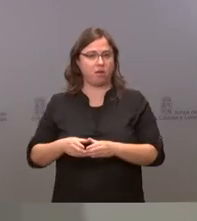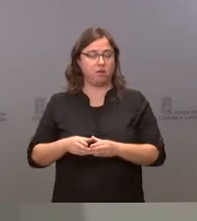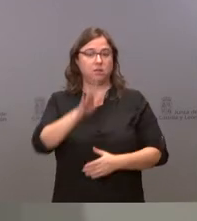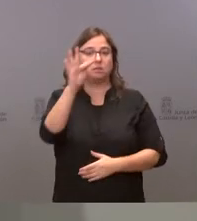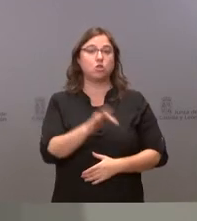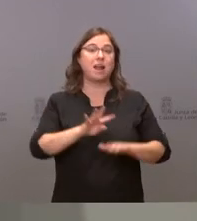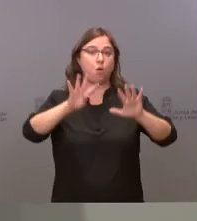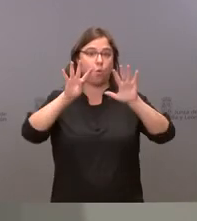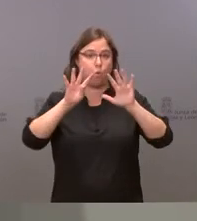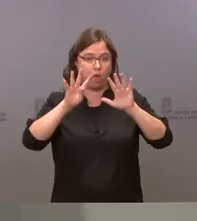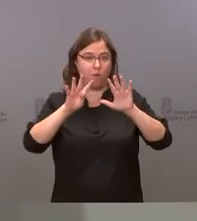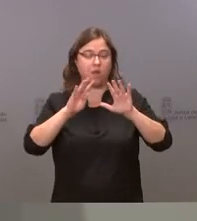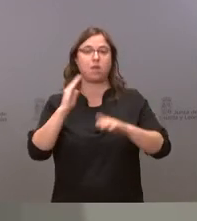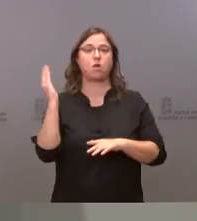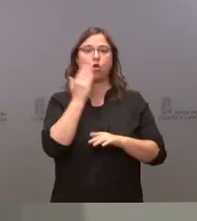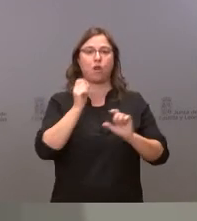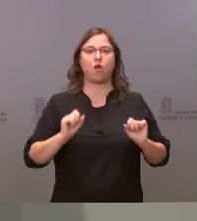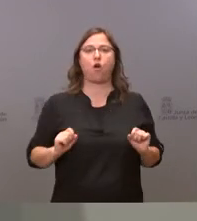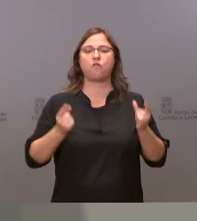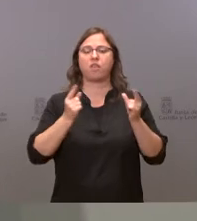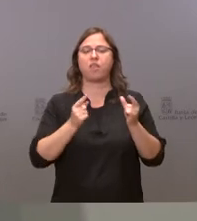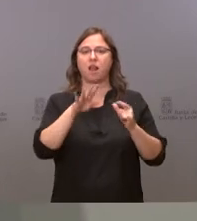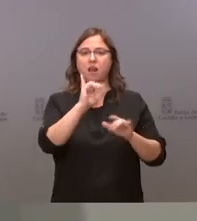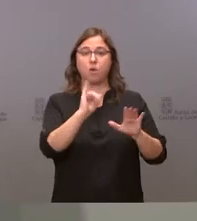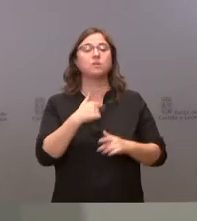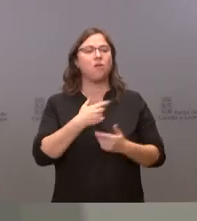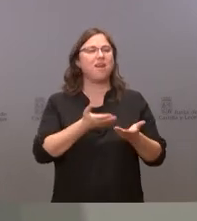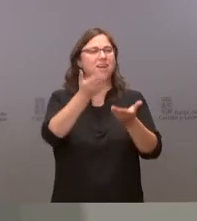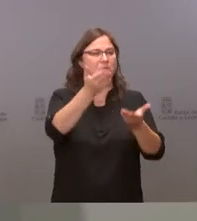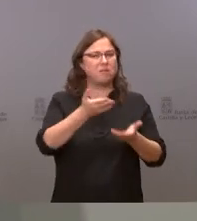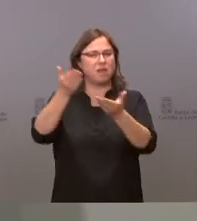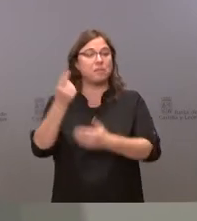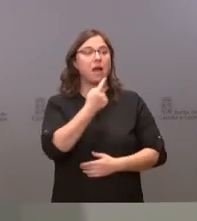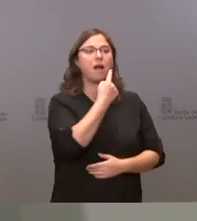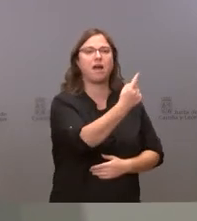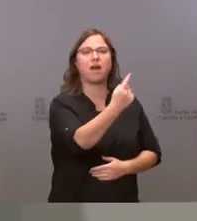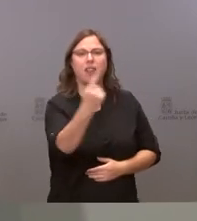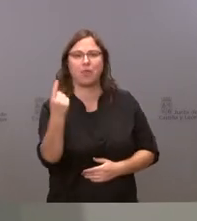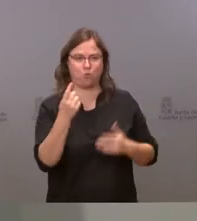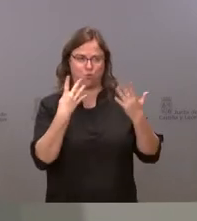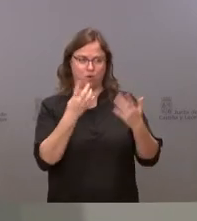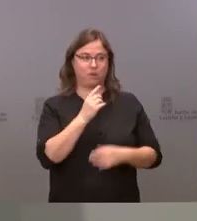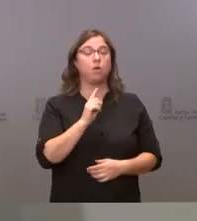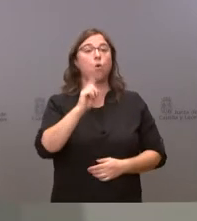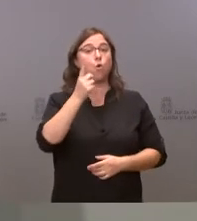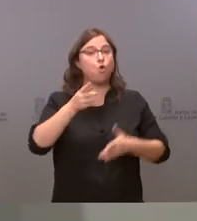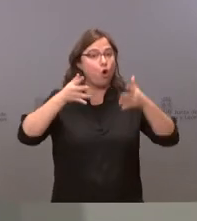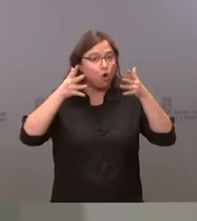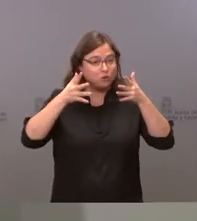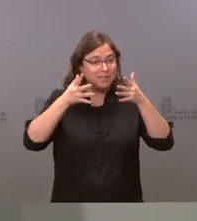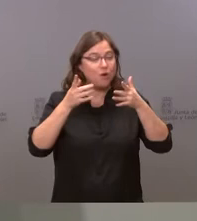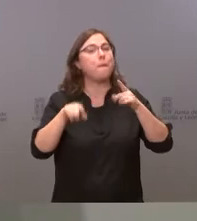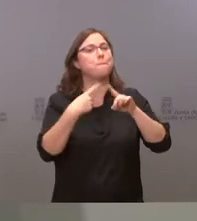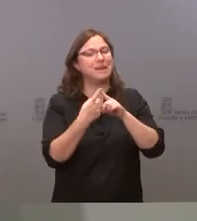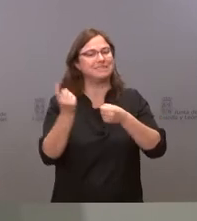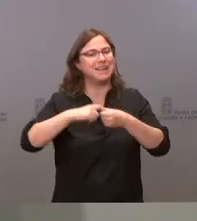colegios de esta comunidad a quienes se ha invitado personalmente a cada uno de ellos no solamente al consejo sino a cada uno de